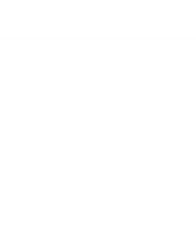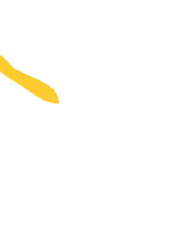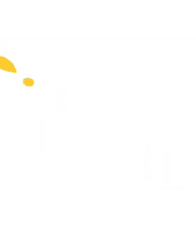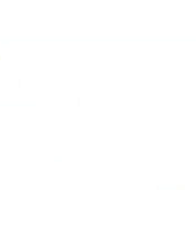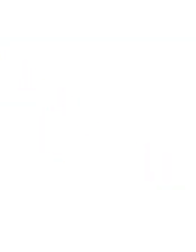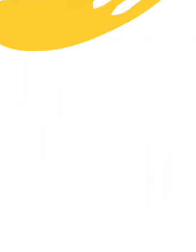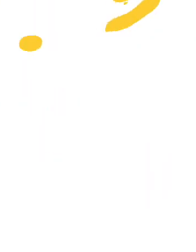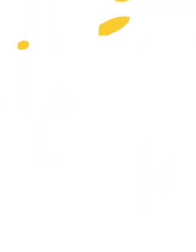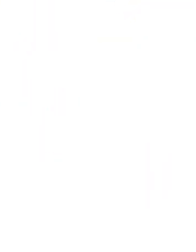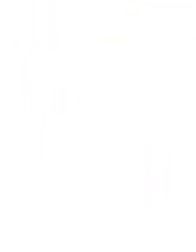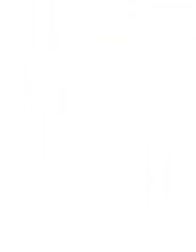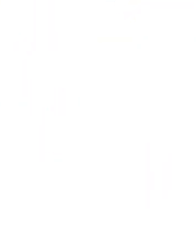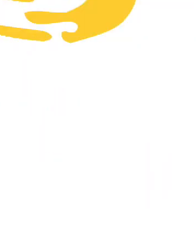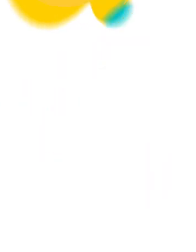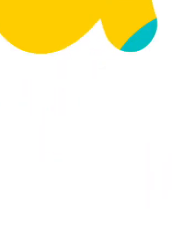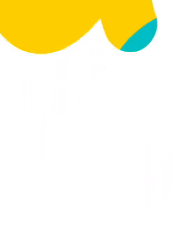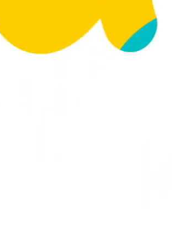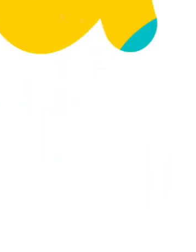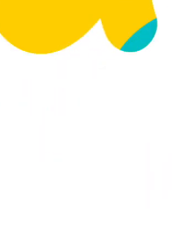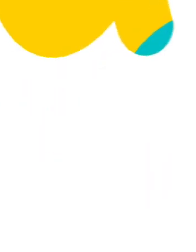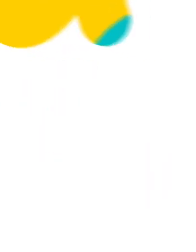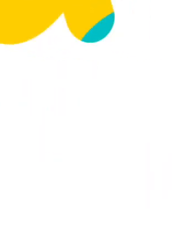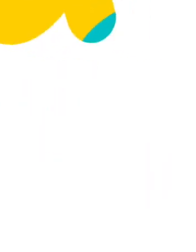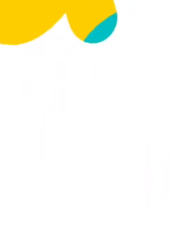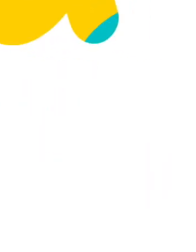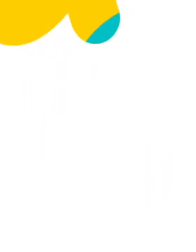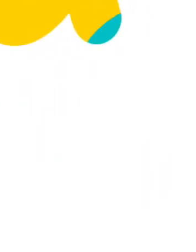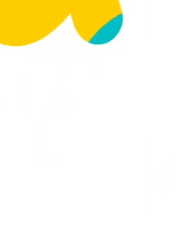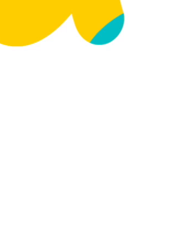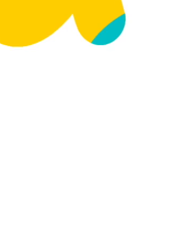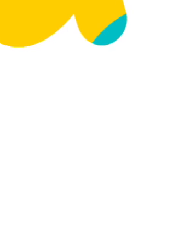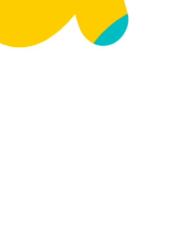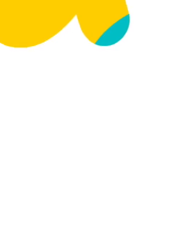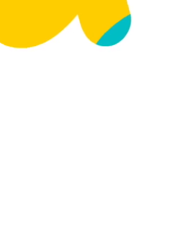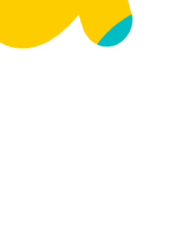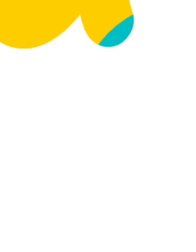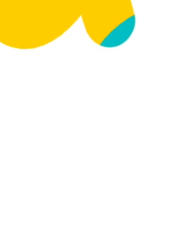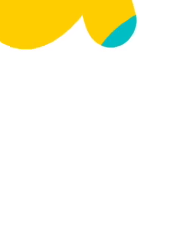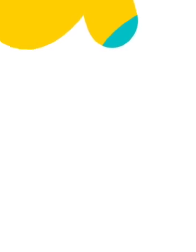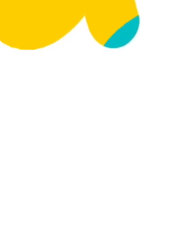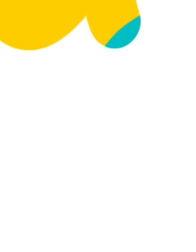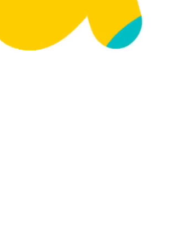¡Gracias! ¡Gracias! ¡Gracias!